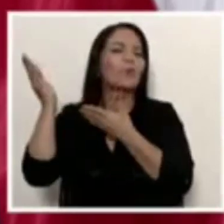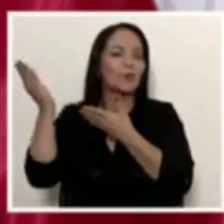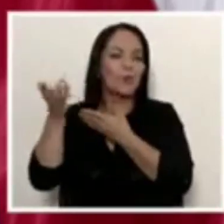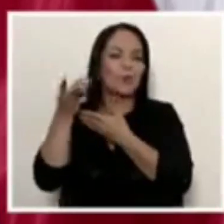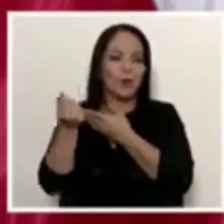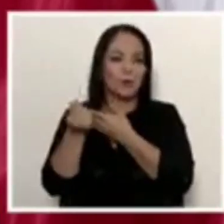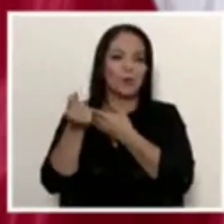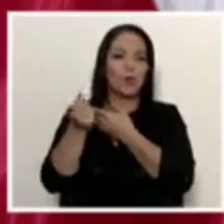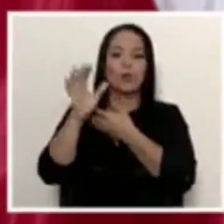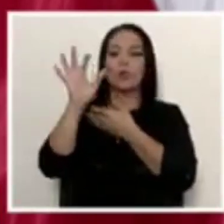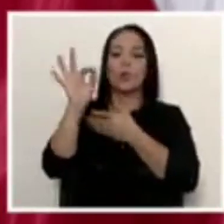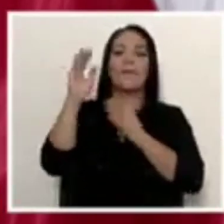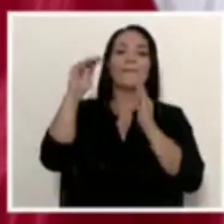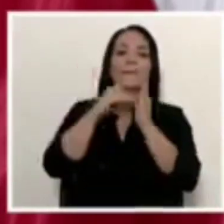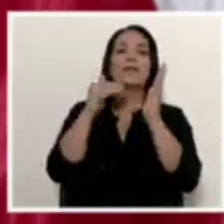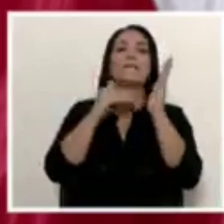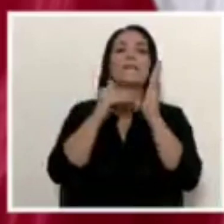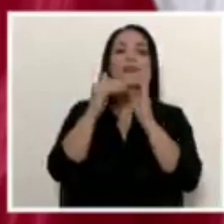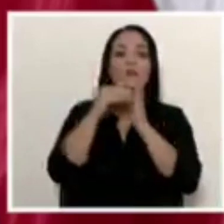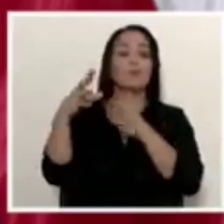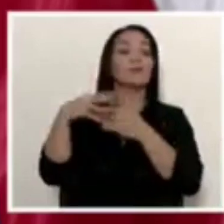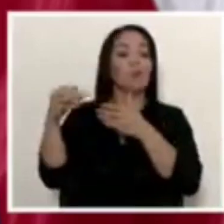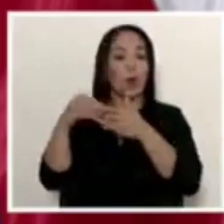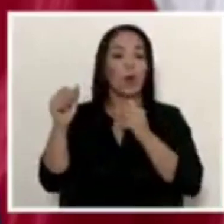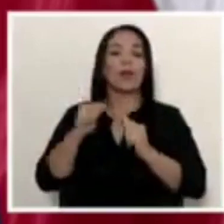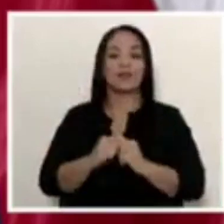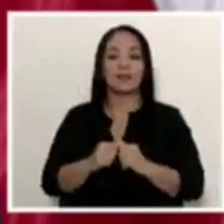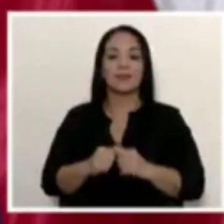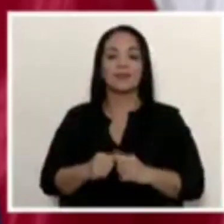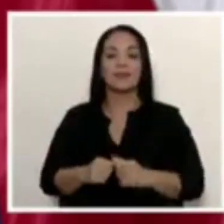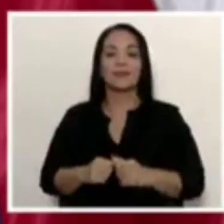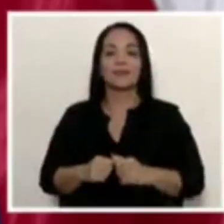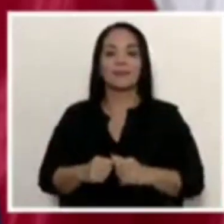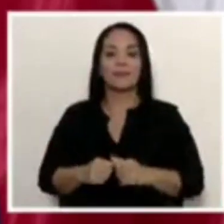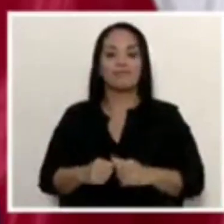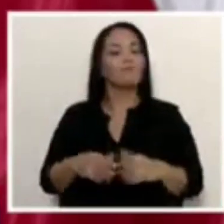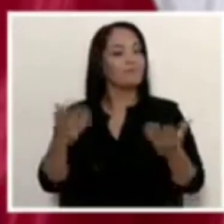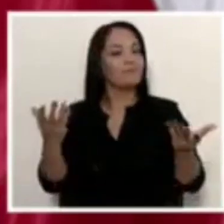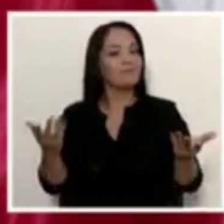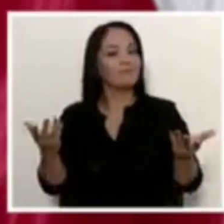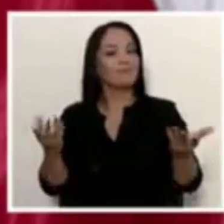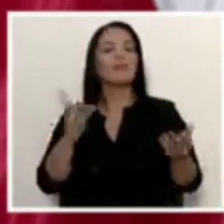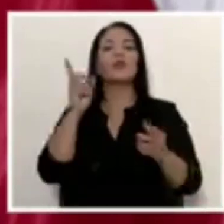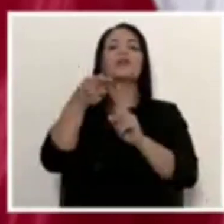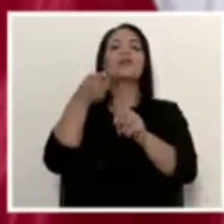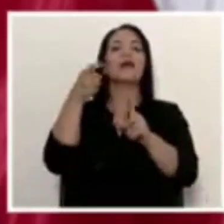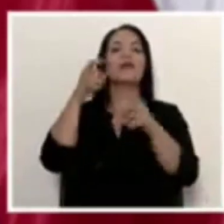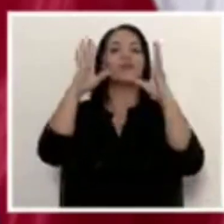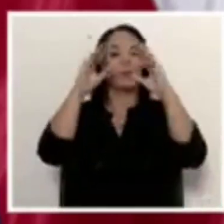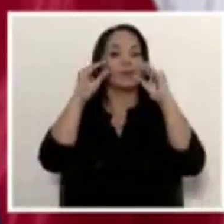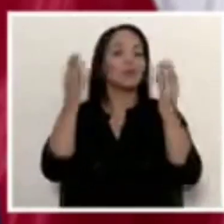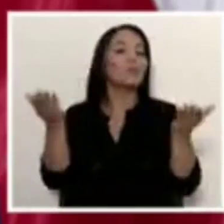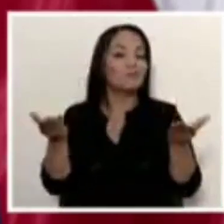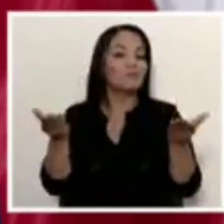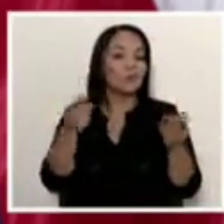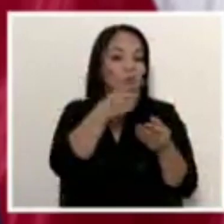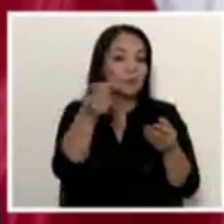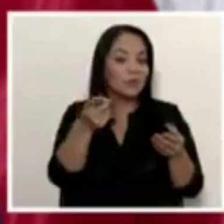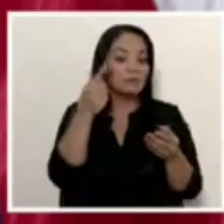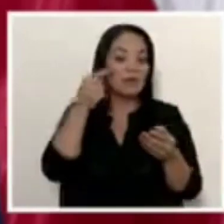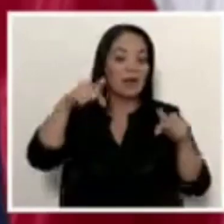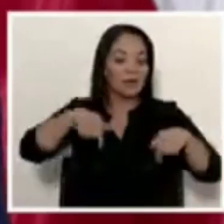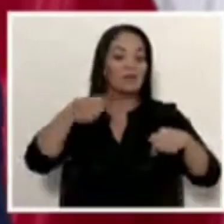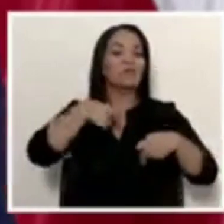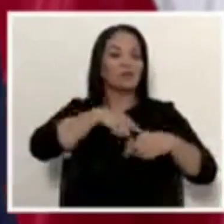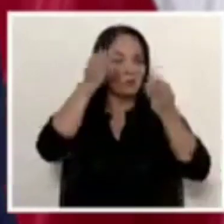menos nueve mil millones de dólares. Fíjense dónde obtienen la información. Aquí se las damos de manera precisa